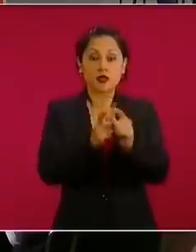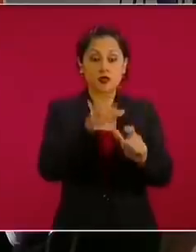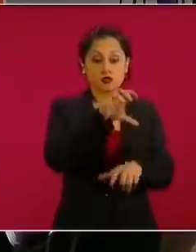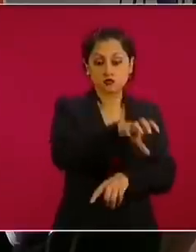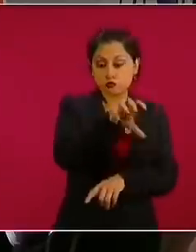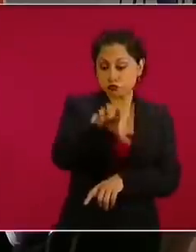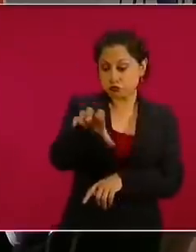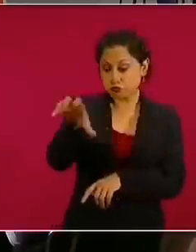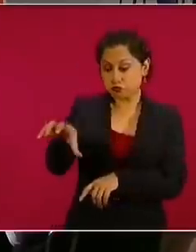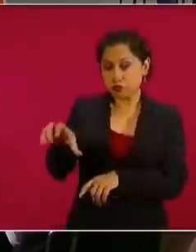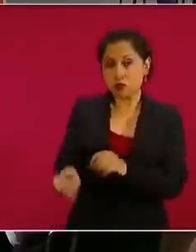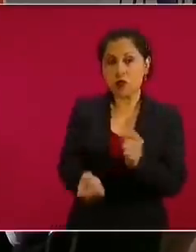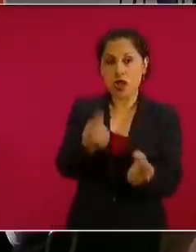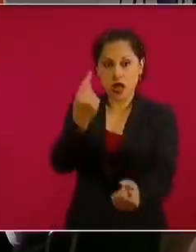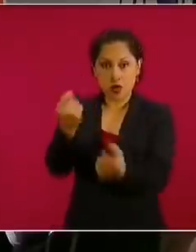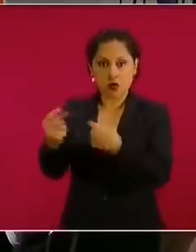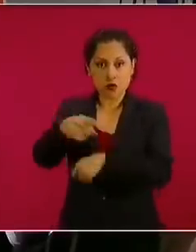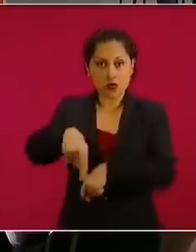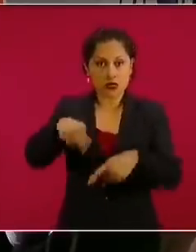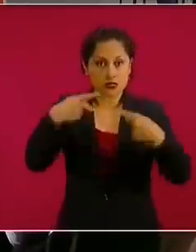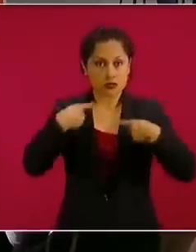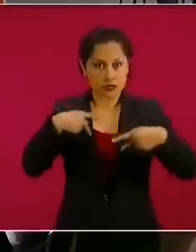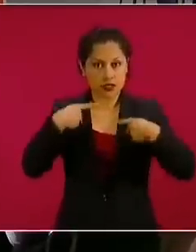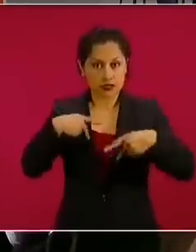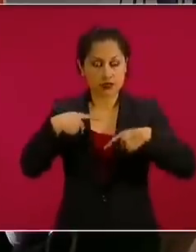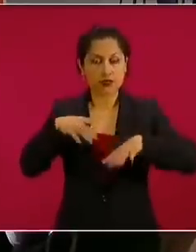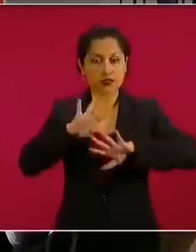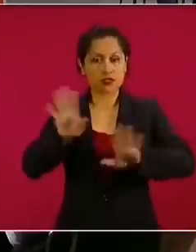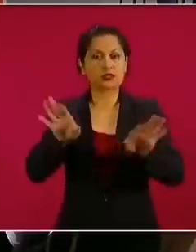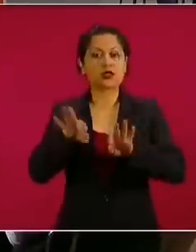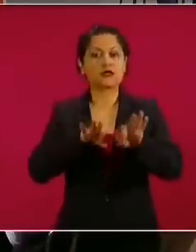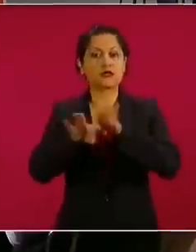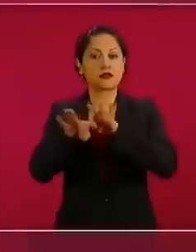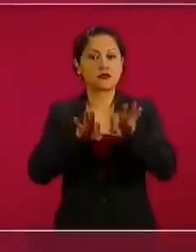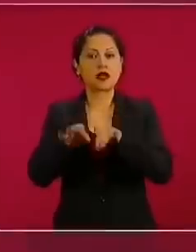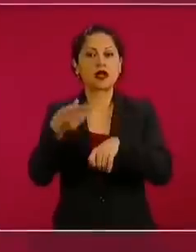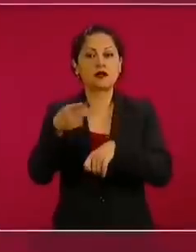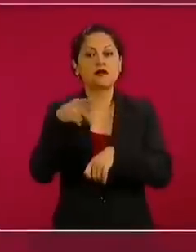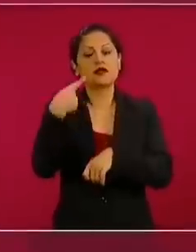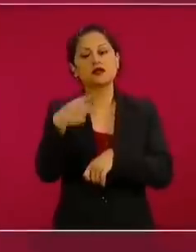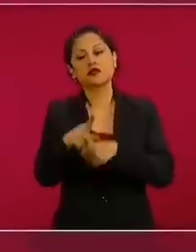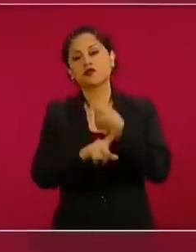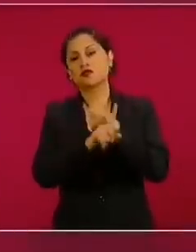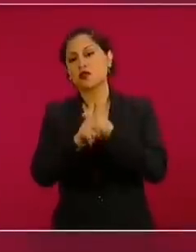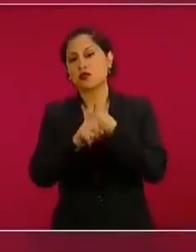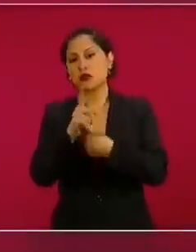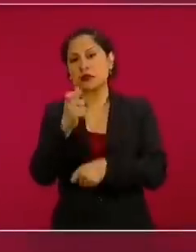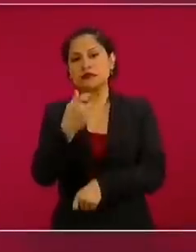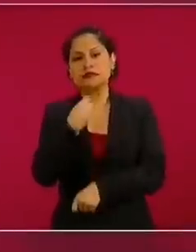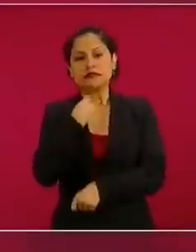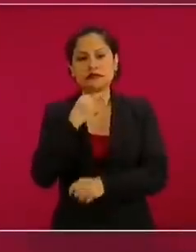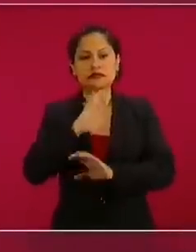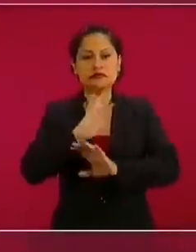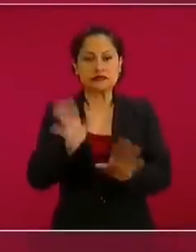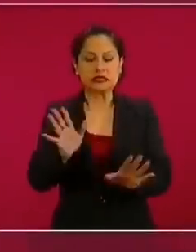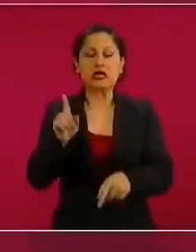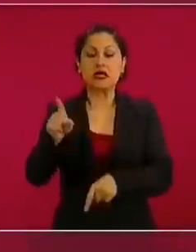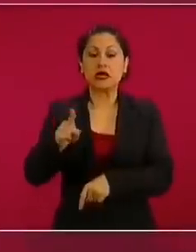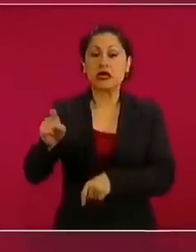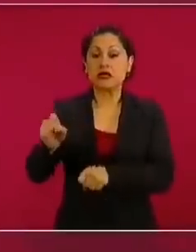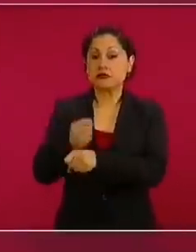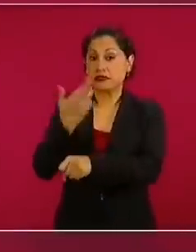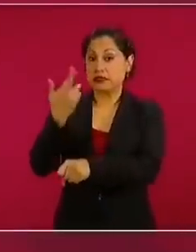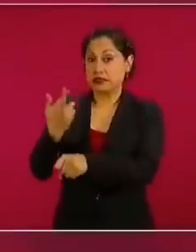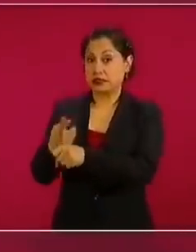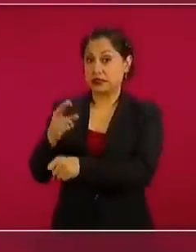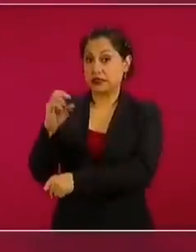algunos prestadores de servicios que han sido particularmente afectados. Ya la Secretaría del Bienestar va a tener